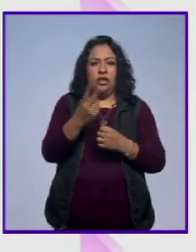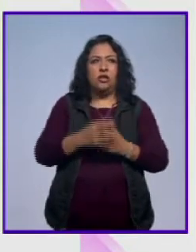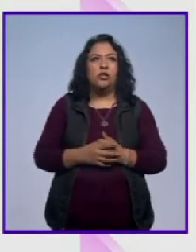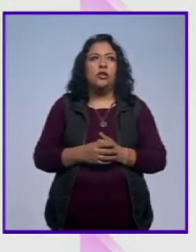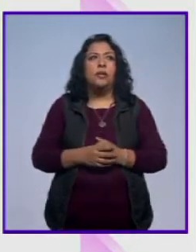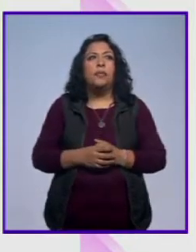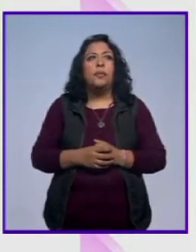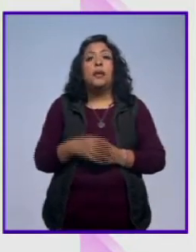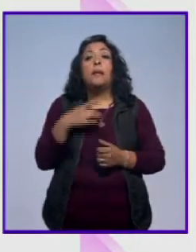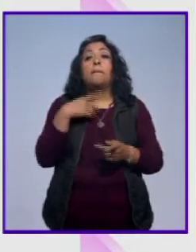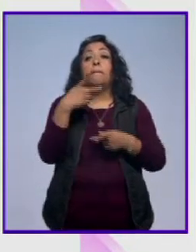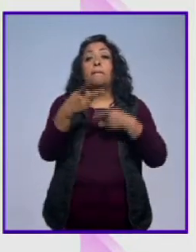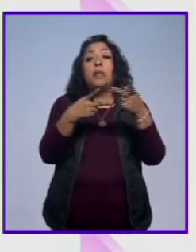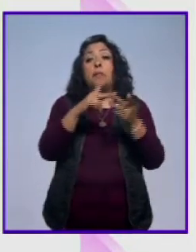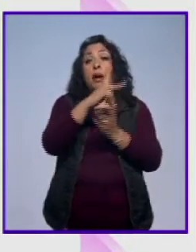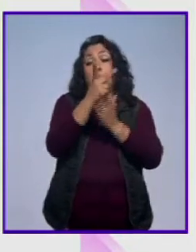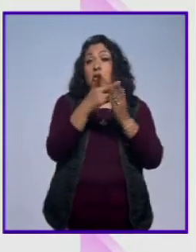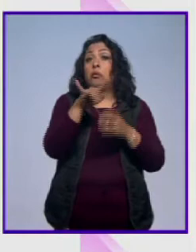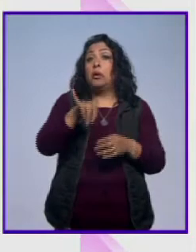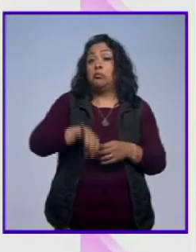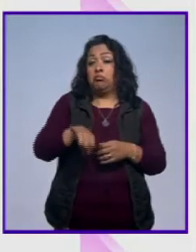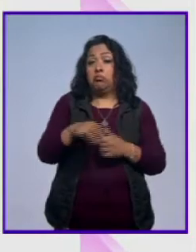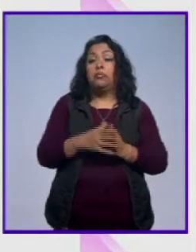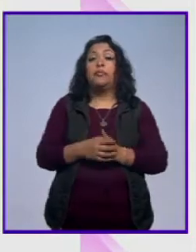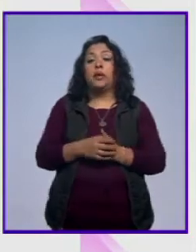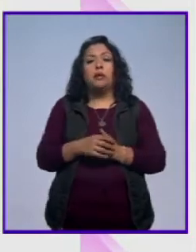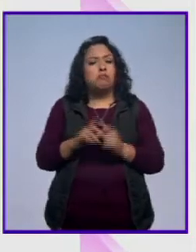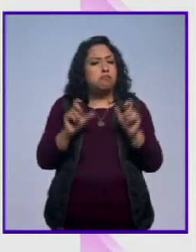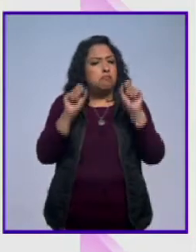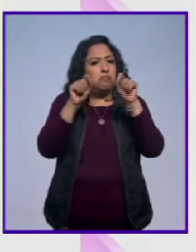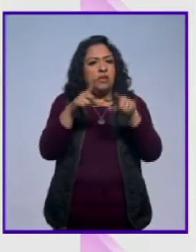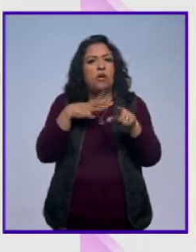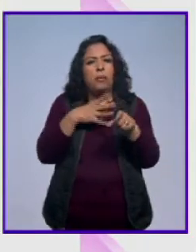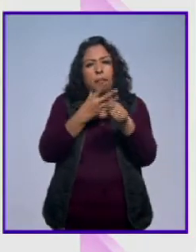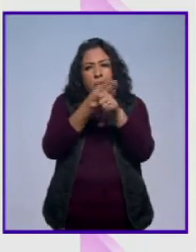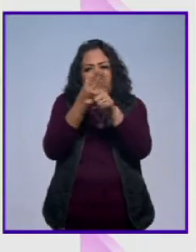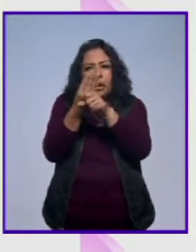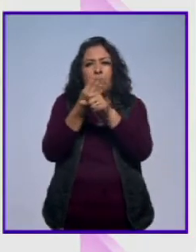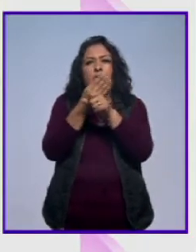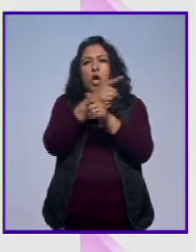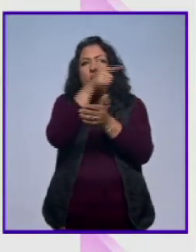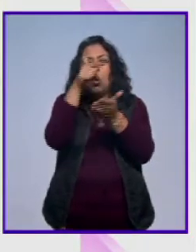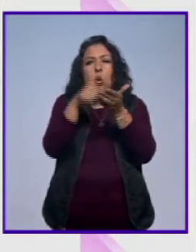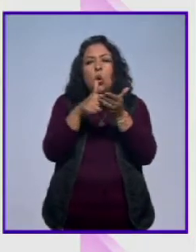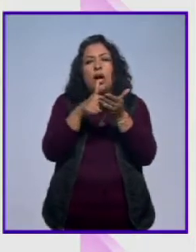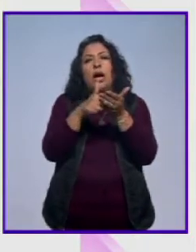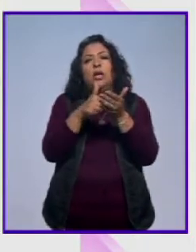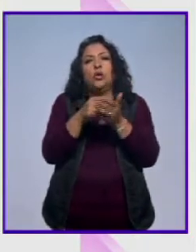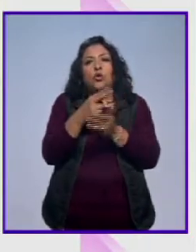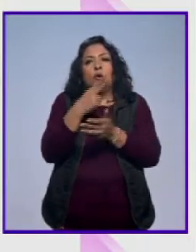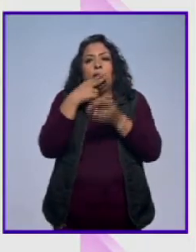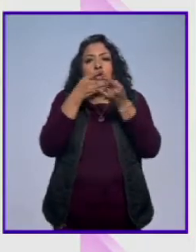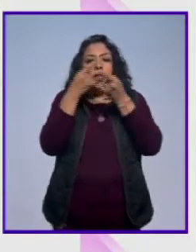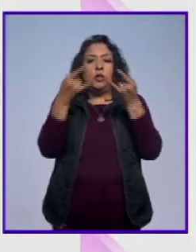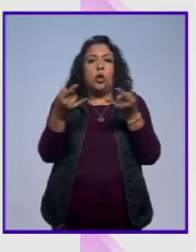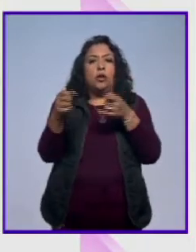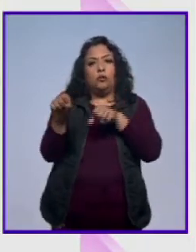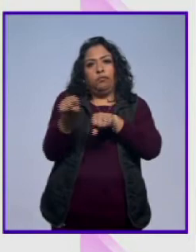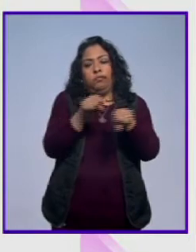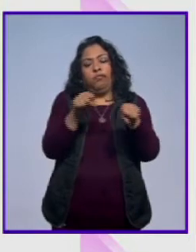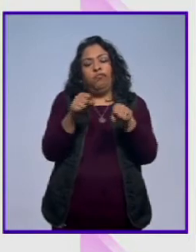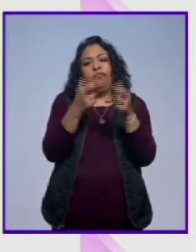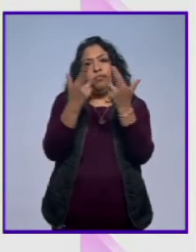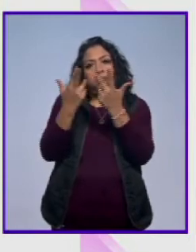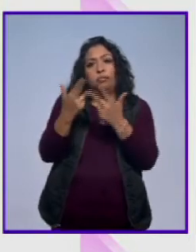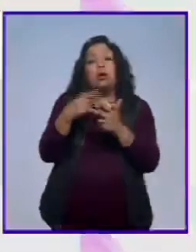un programa bastante interesante que tiene que ver justo con la restauración de estos recintos históricos dañados a consecuencia del sismo y que,